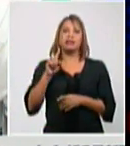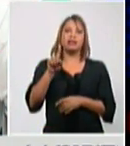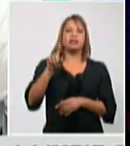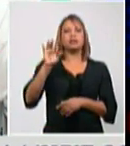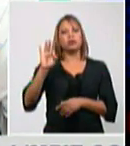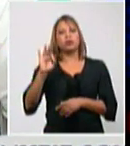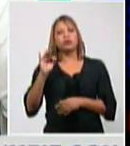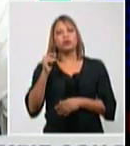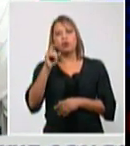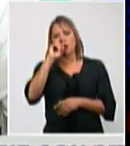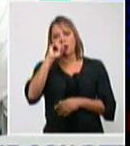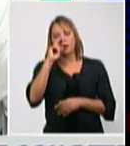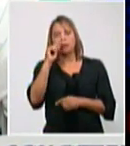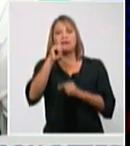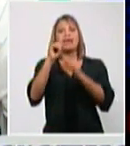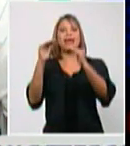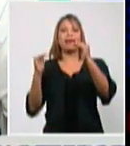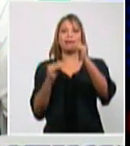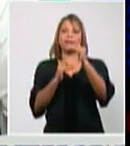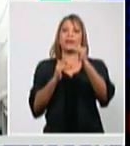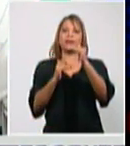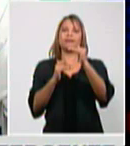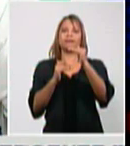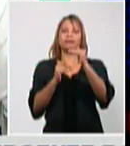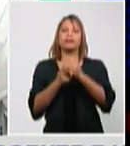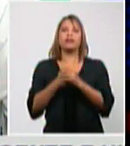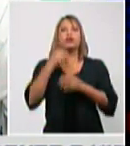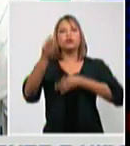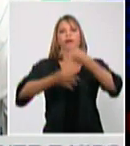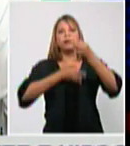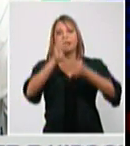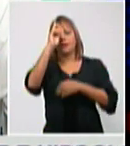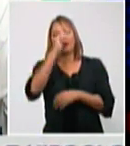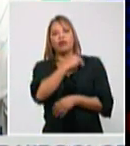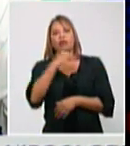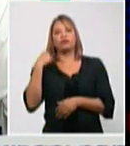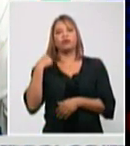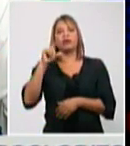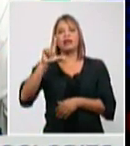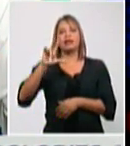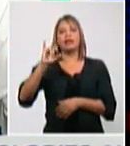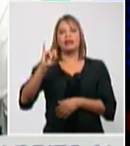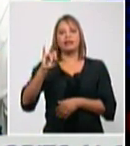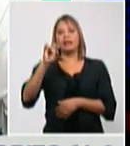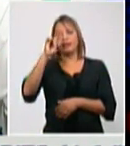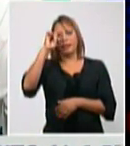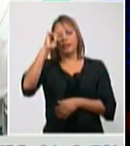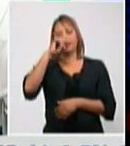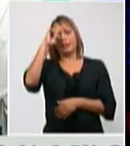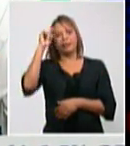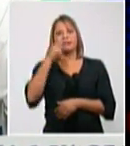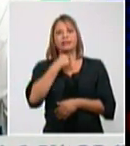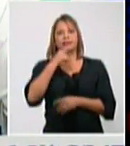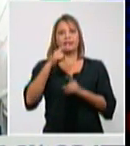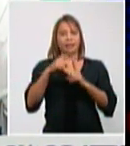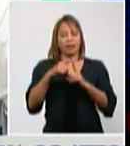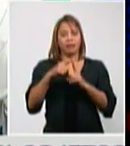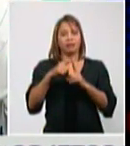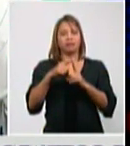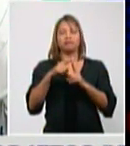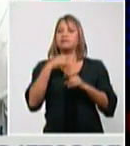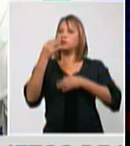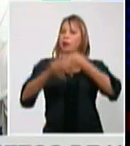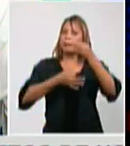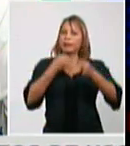y menos. Nos explicaba esta mañana la doctora Lisset un grupo de aspectos que ella incluso nos decía Durán enfatiza